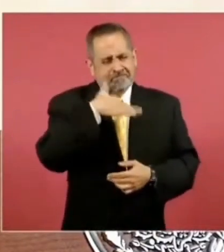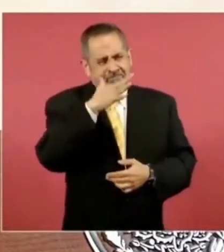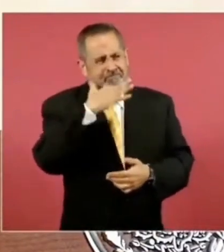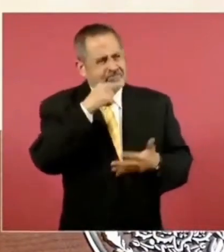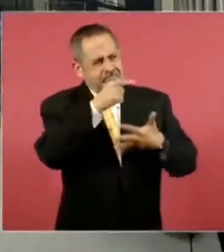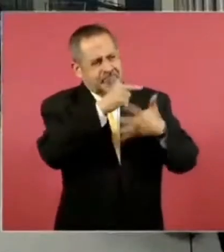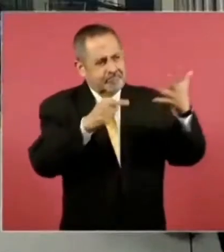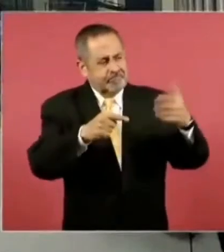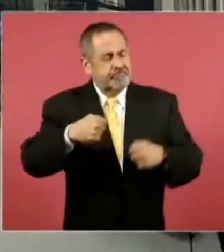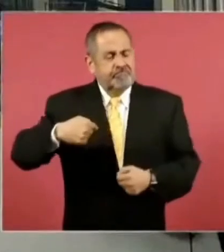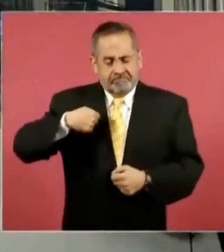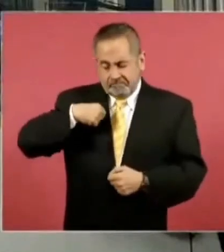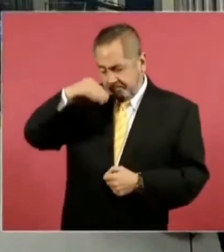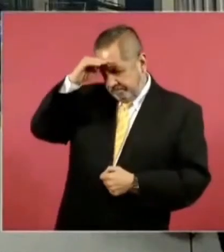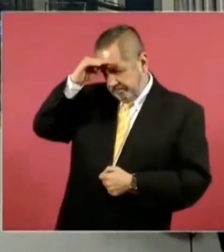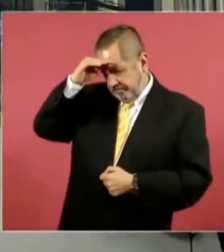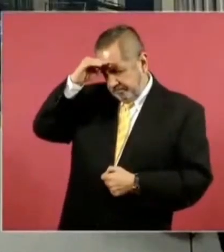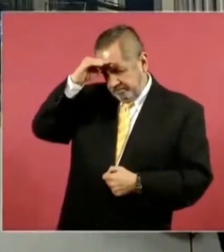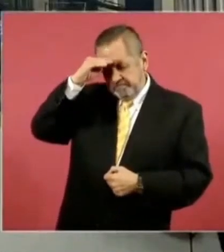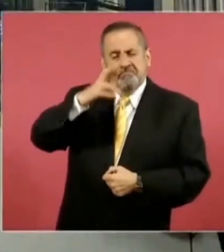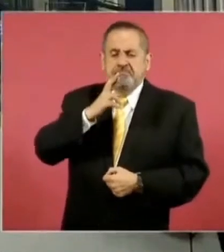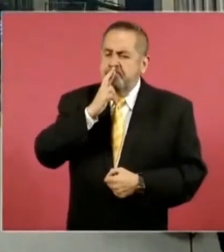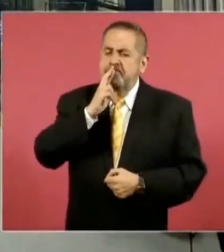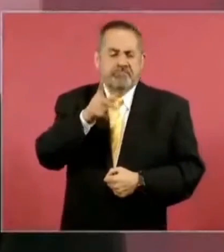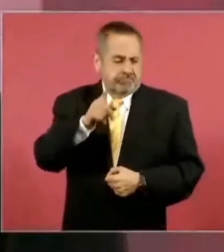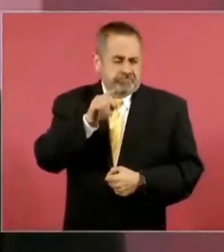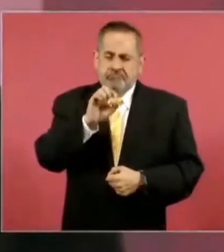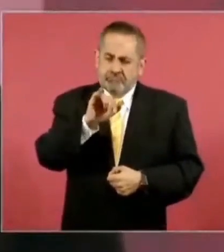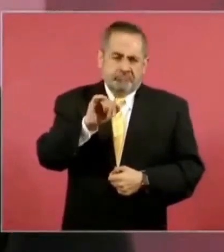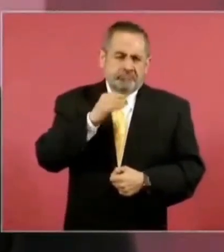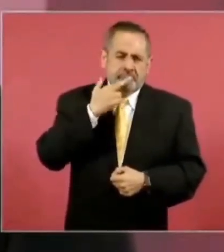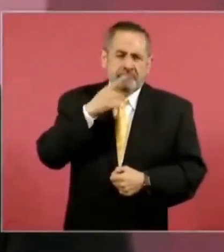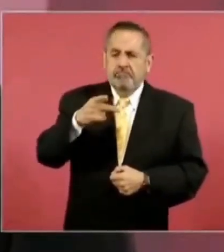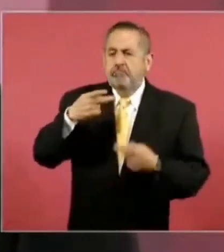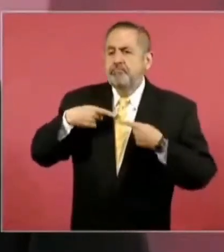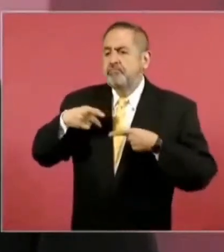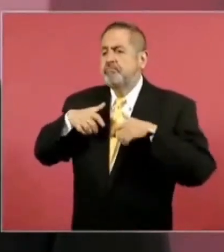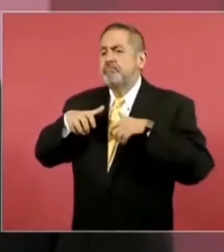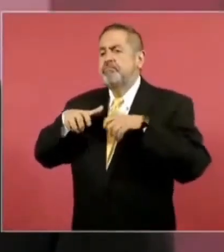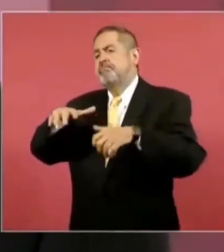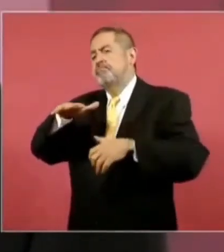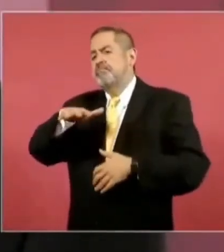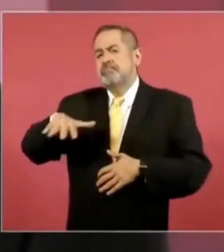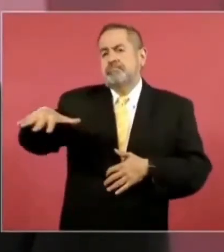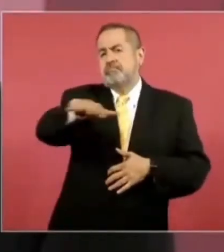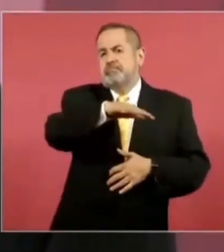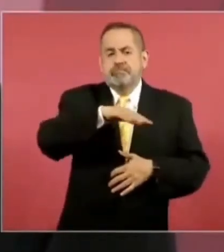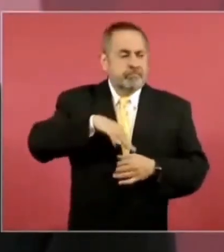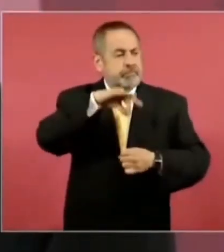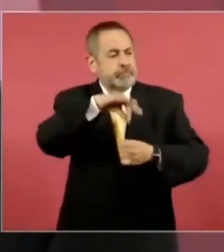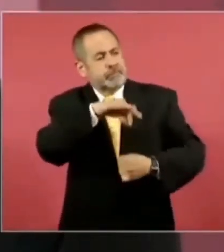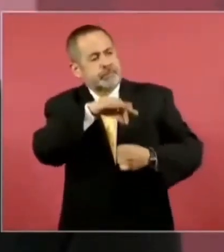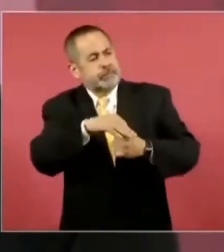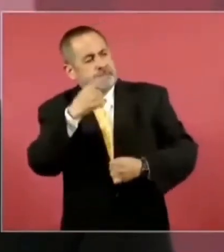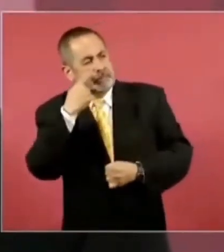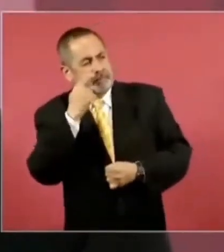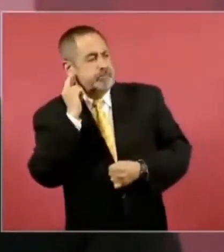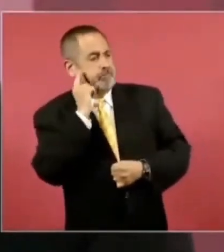considero que lo mejor es que el pueblo elija. Lo mejor es el método